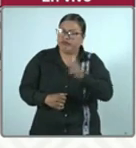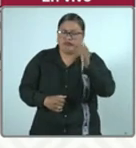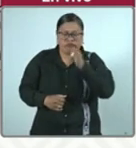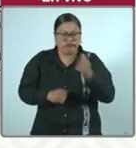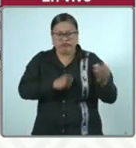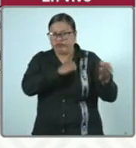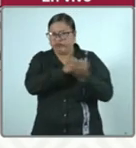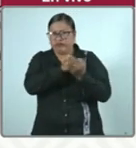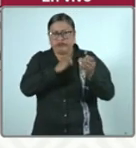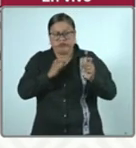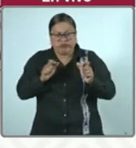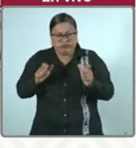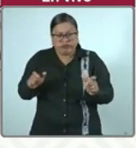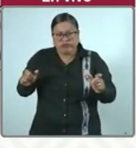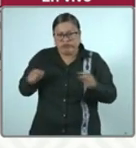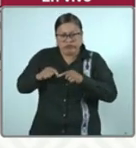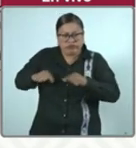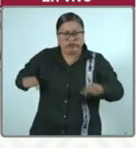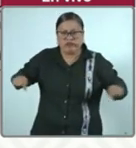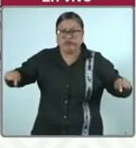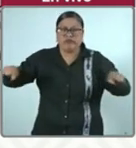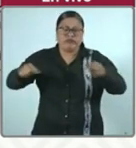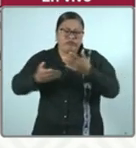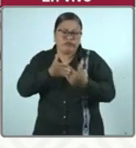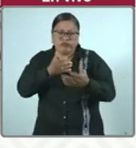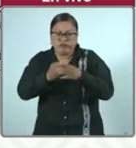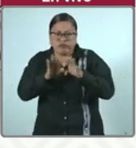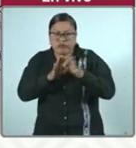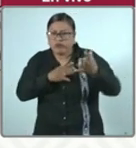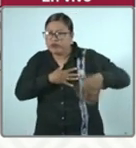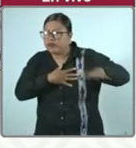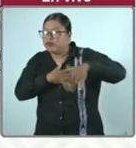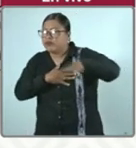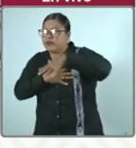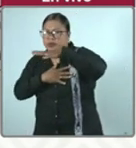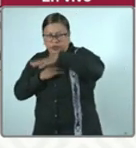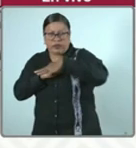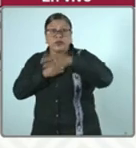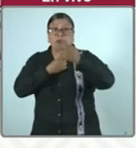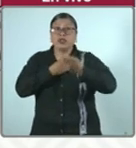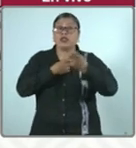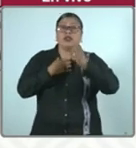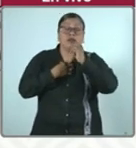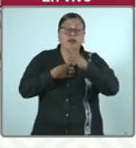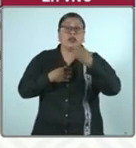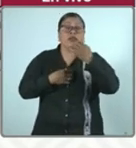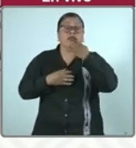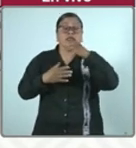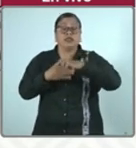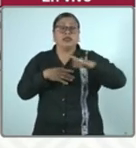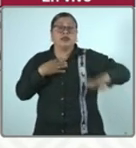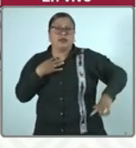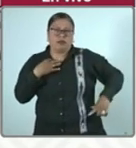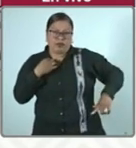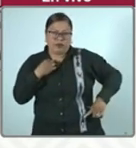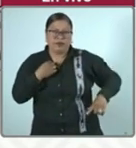brindado seguridad perimental en estas acciones de búsqueda, eso también con la intervención de la Secretaría de Gobierno.